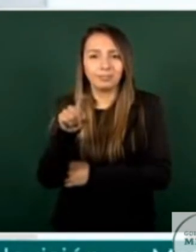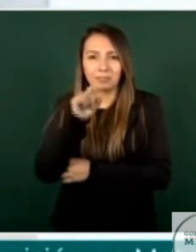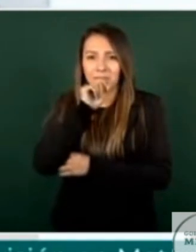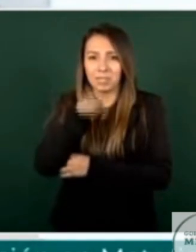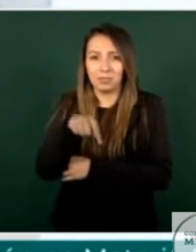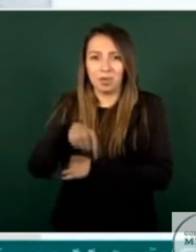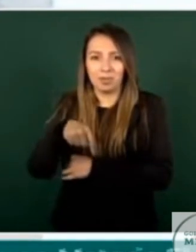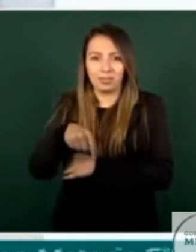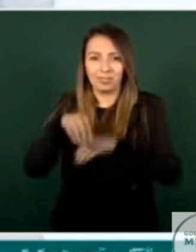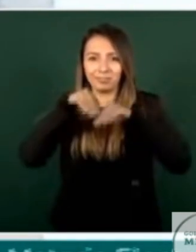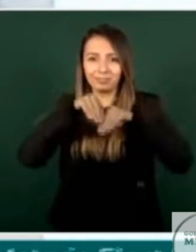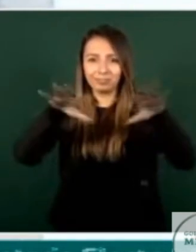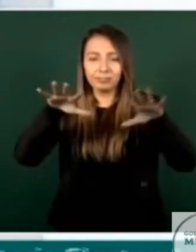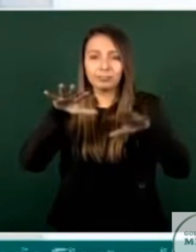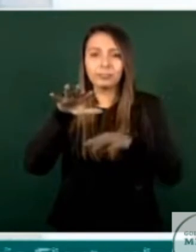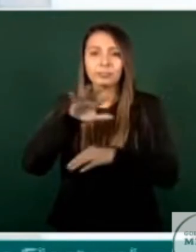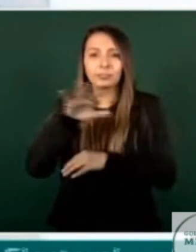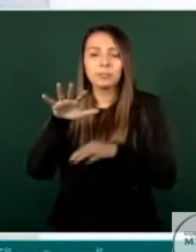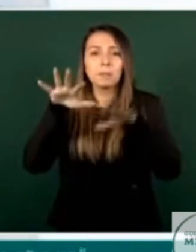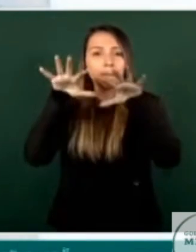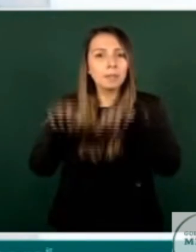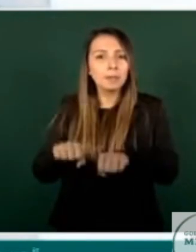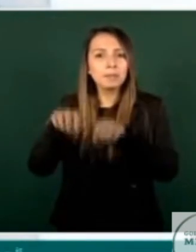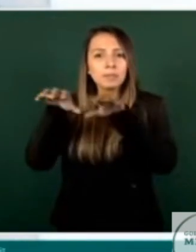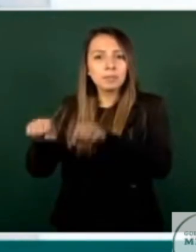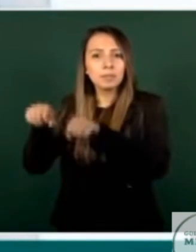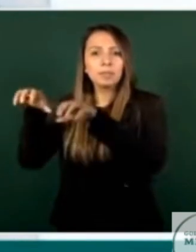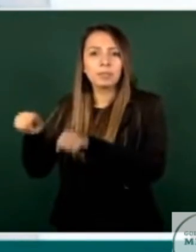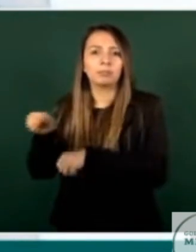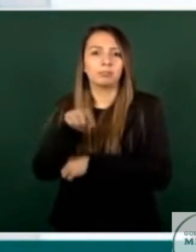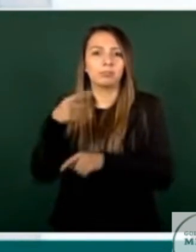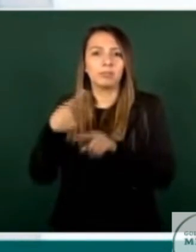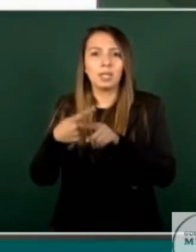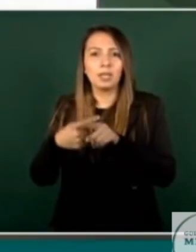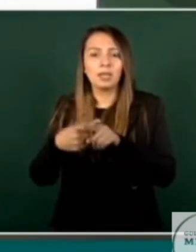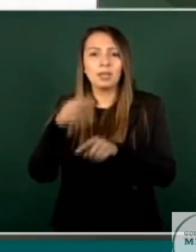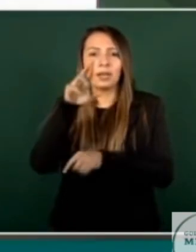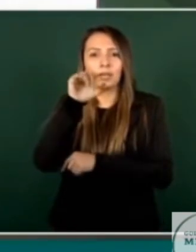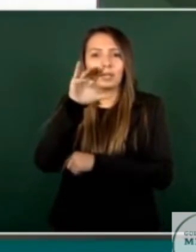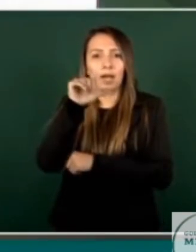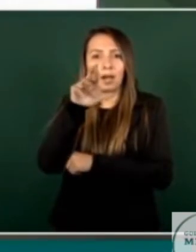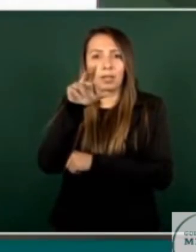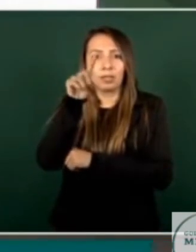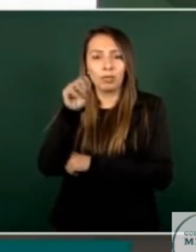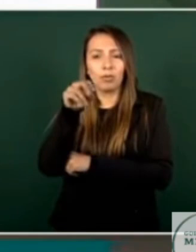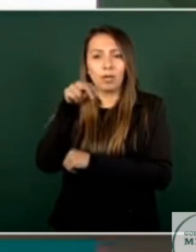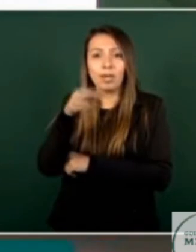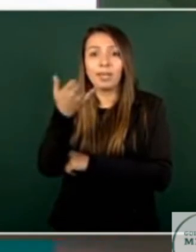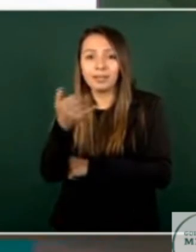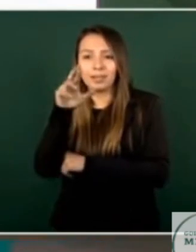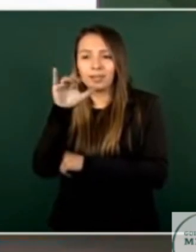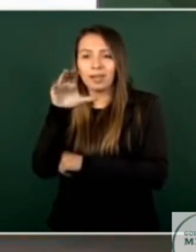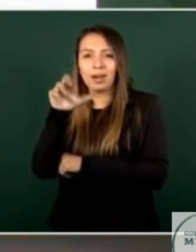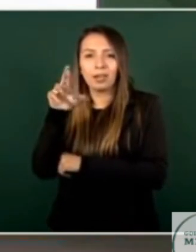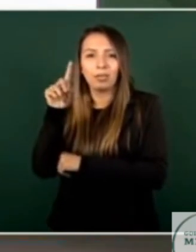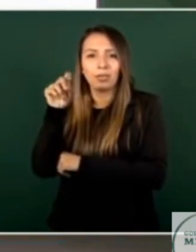en flagrancia fueron detenidos los autores materiales Ricardo N. y Ricardo N. de 45 y